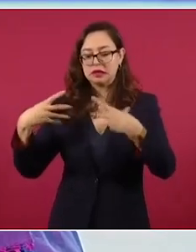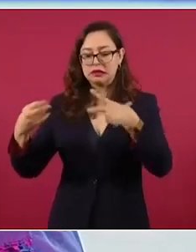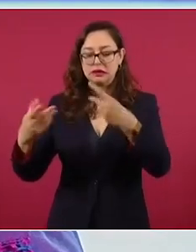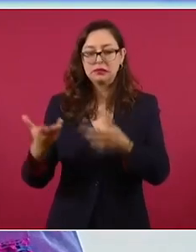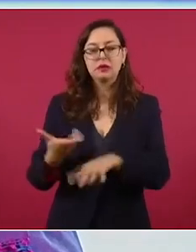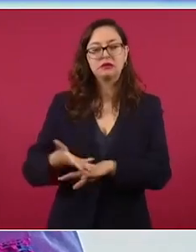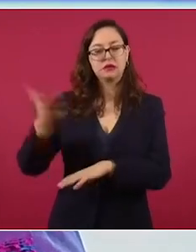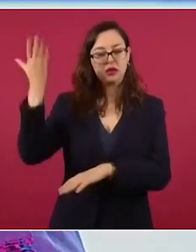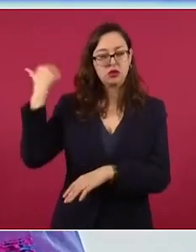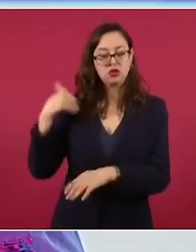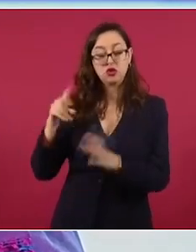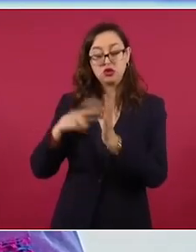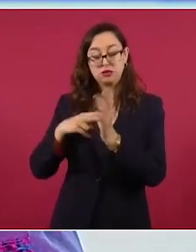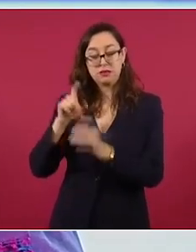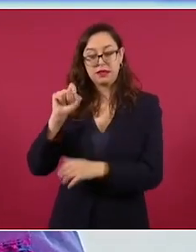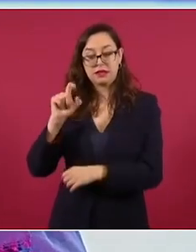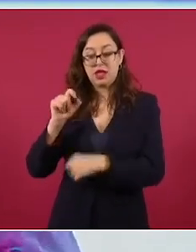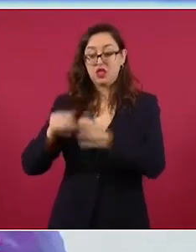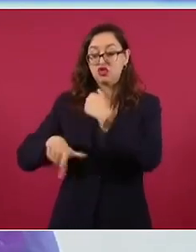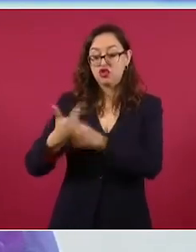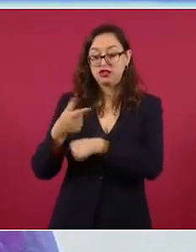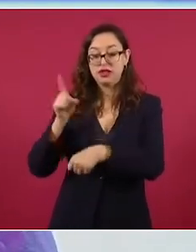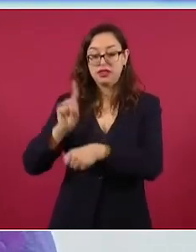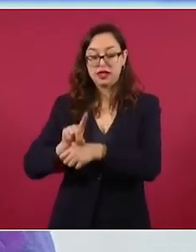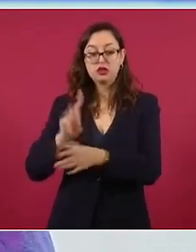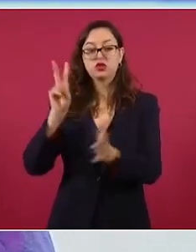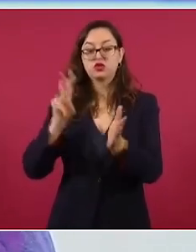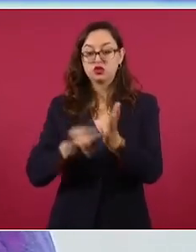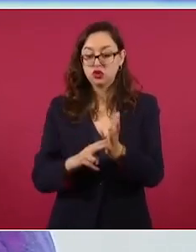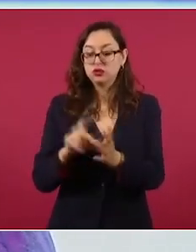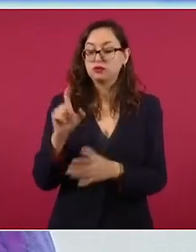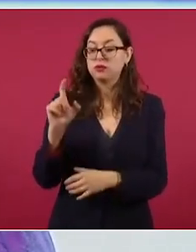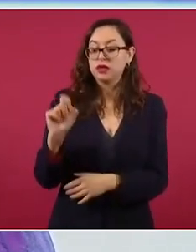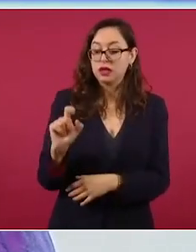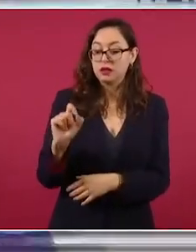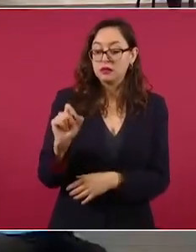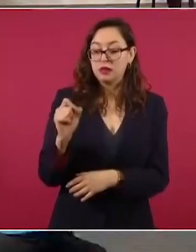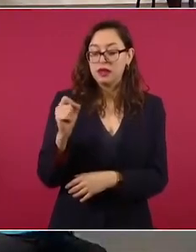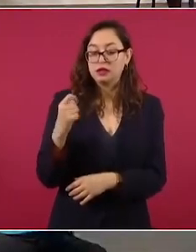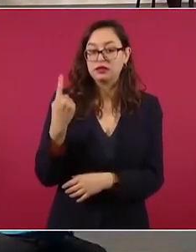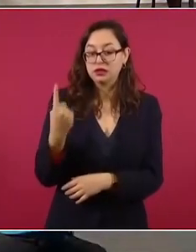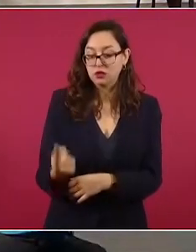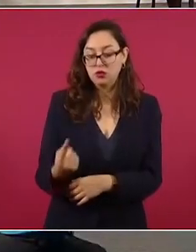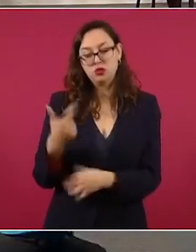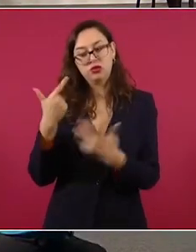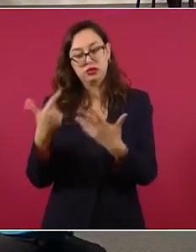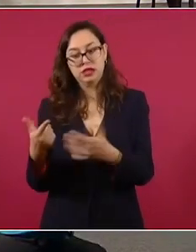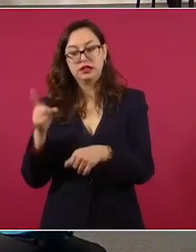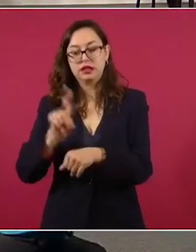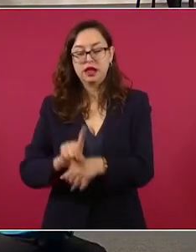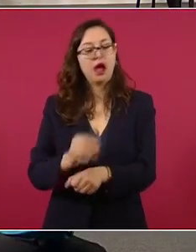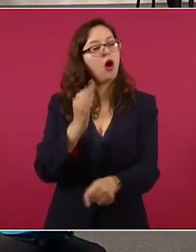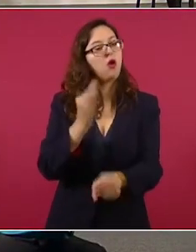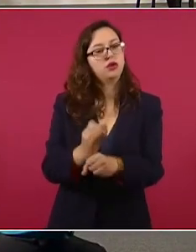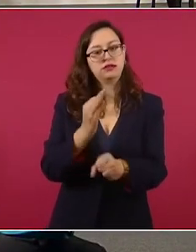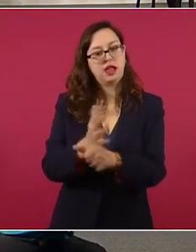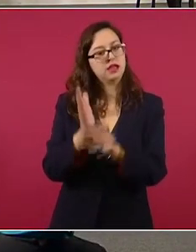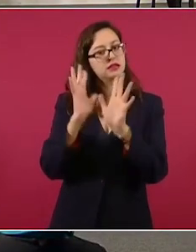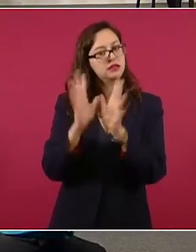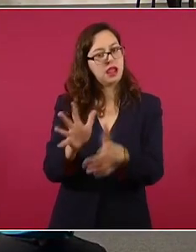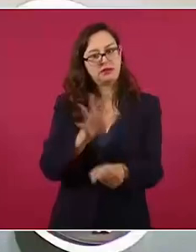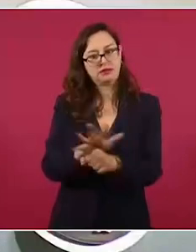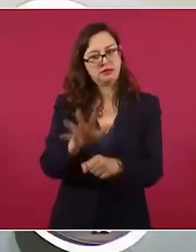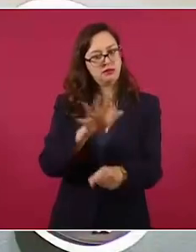días, en 2021 siete y ahora regresamos a los tiempos tradicionales. Este Buen Fin sólo